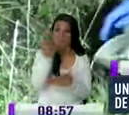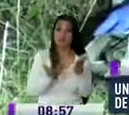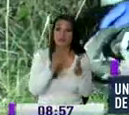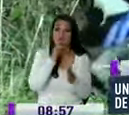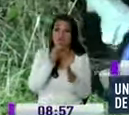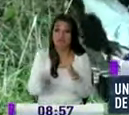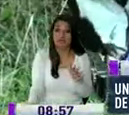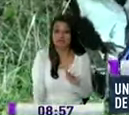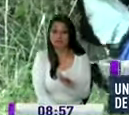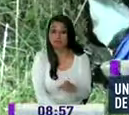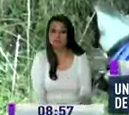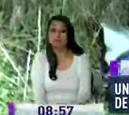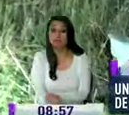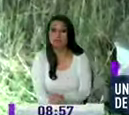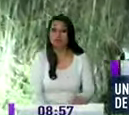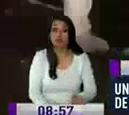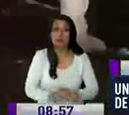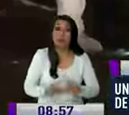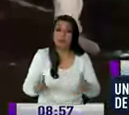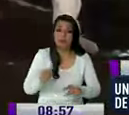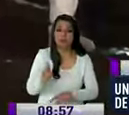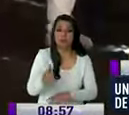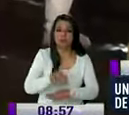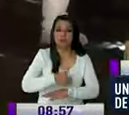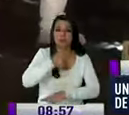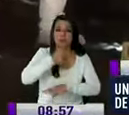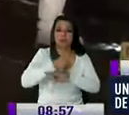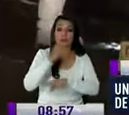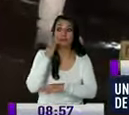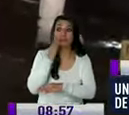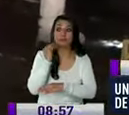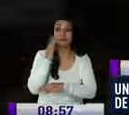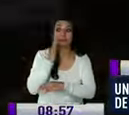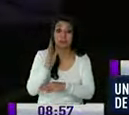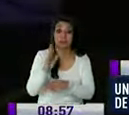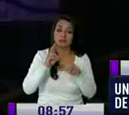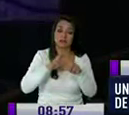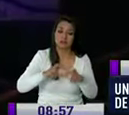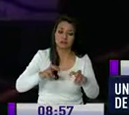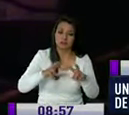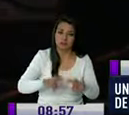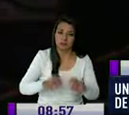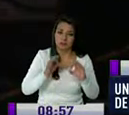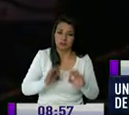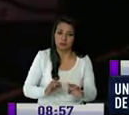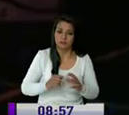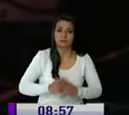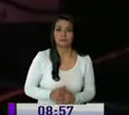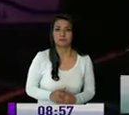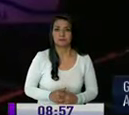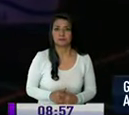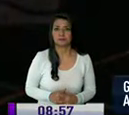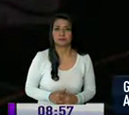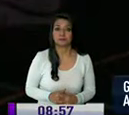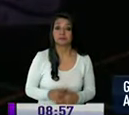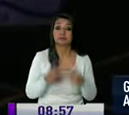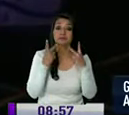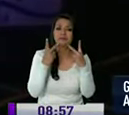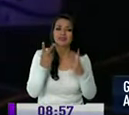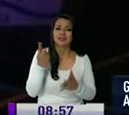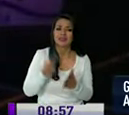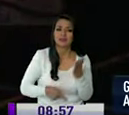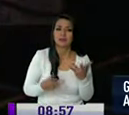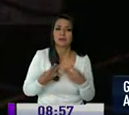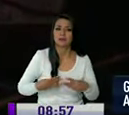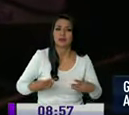aunque eso lo determinarán las investigaciones y expertos en explosivos claramente que material que